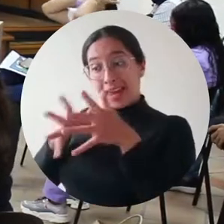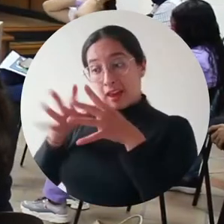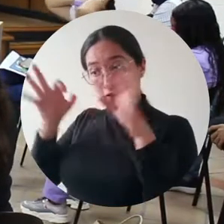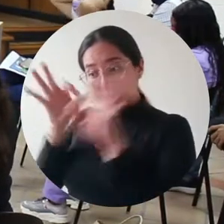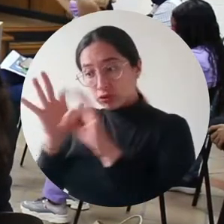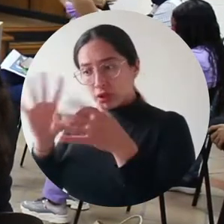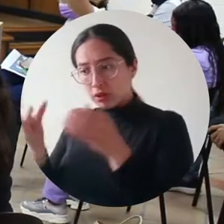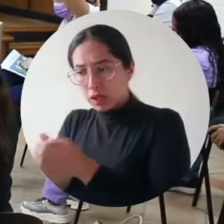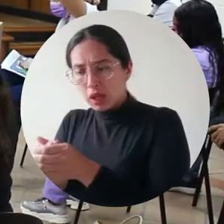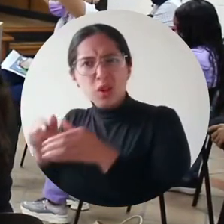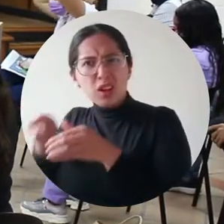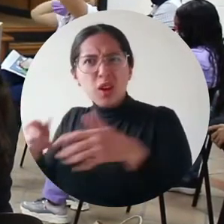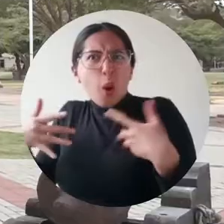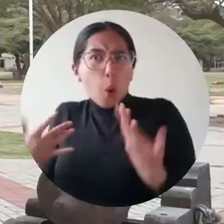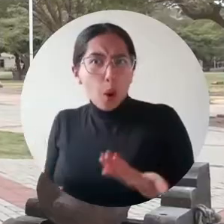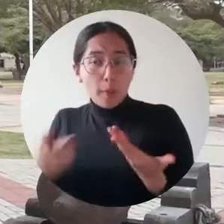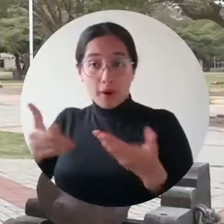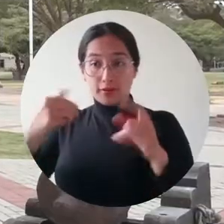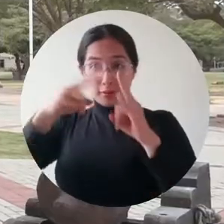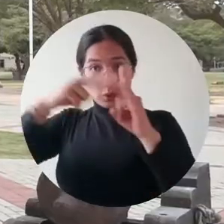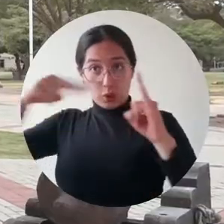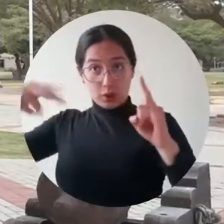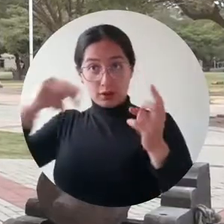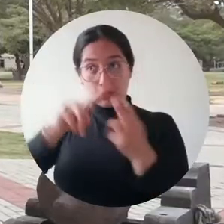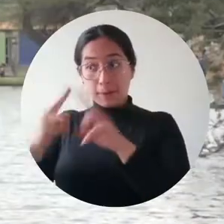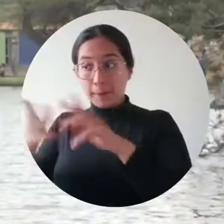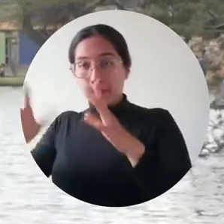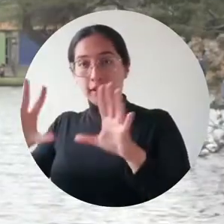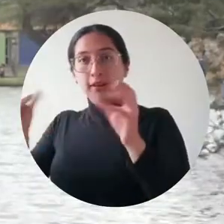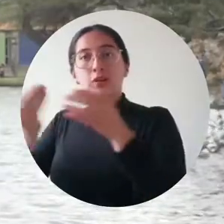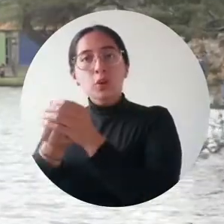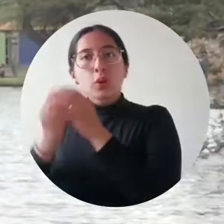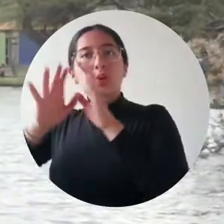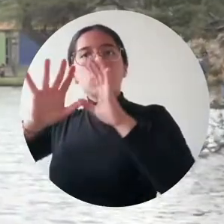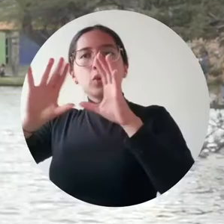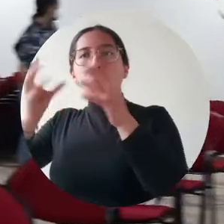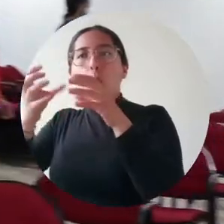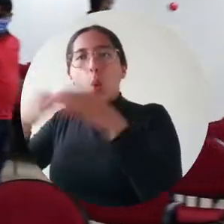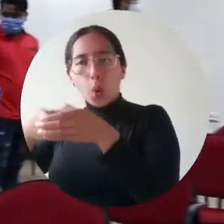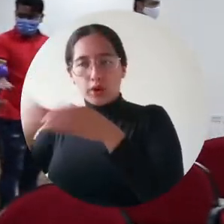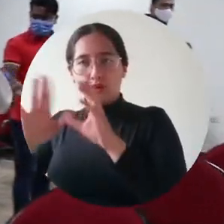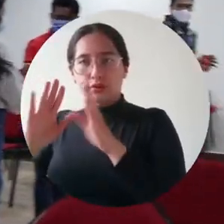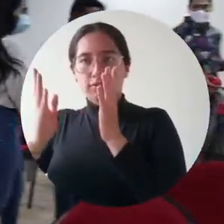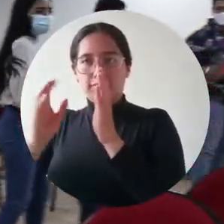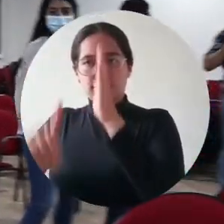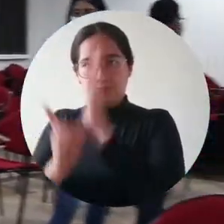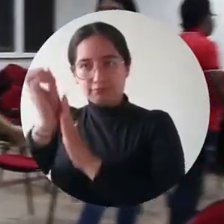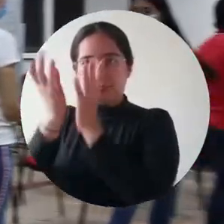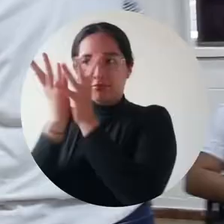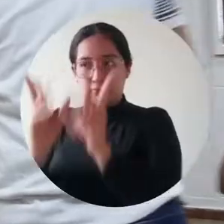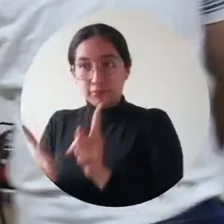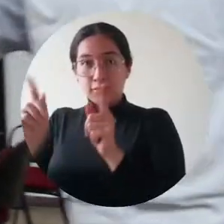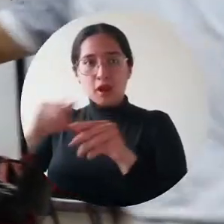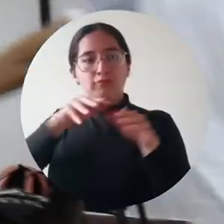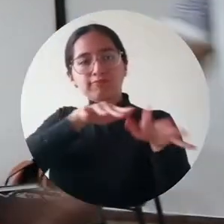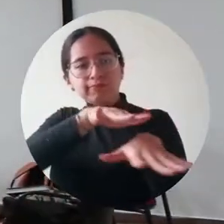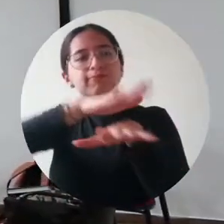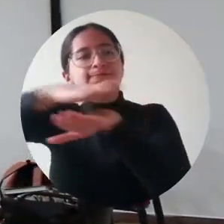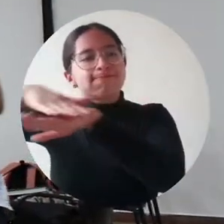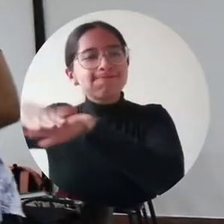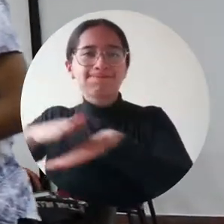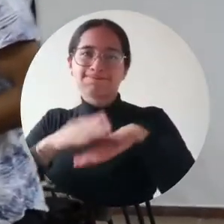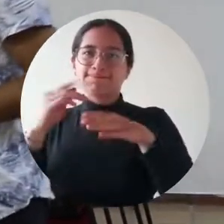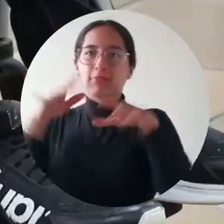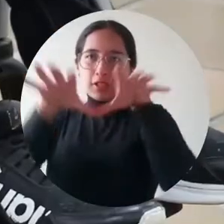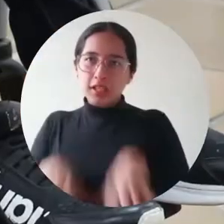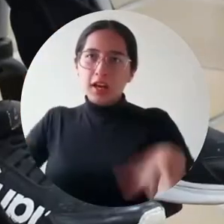¿Cómo educar con enfoque inclusivo? La Universidad del Magdalena, a través de la Dirección de Desarrollo Estudiantil, creó una serie de talleres dirigidos a